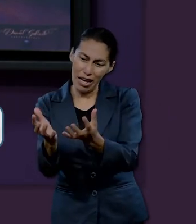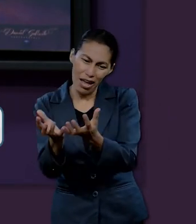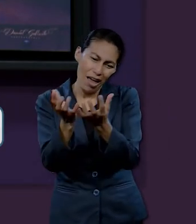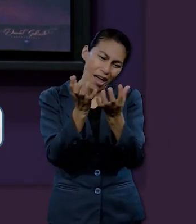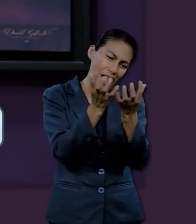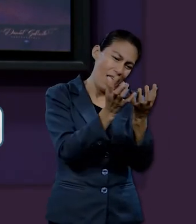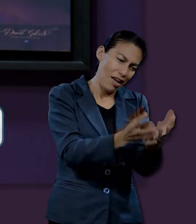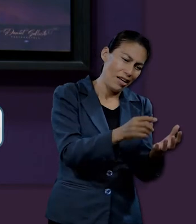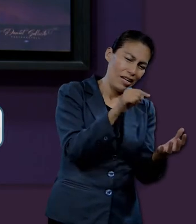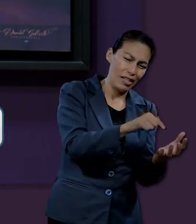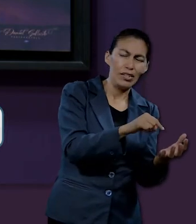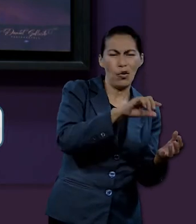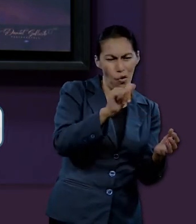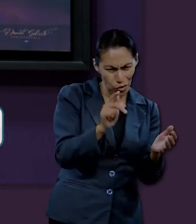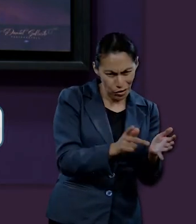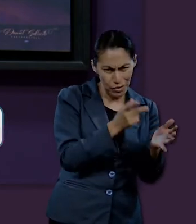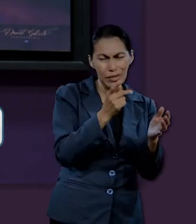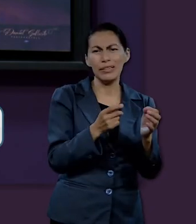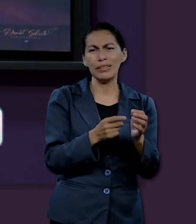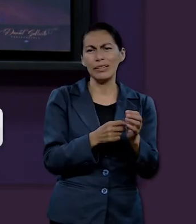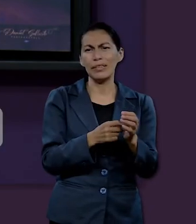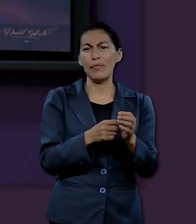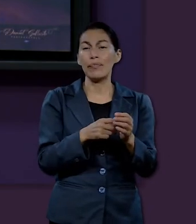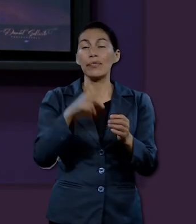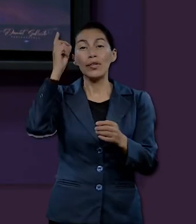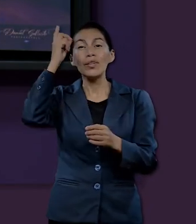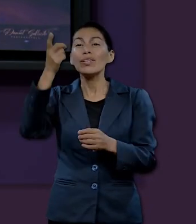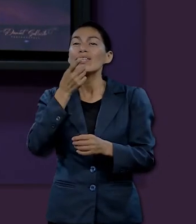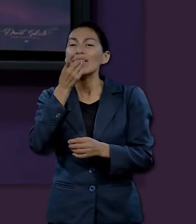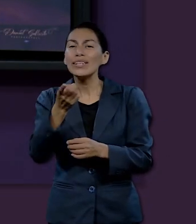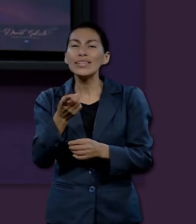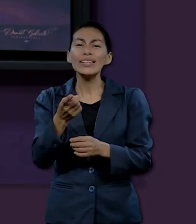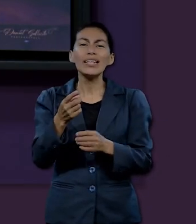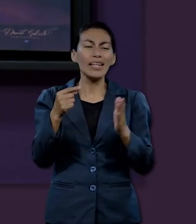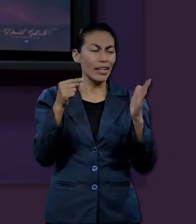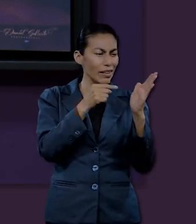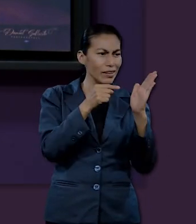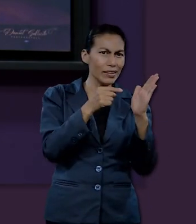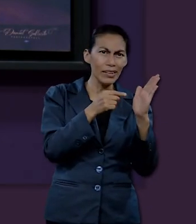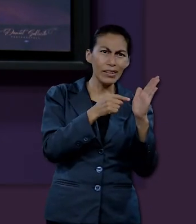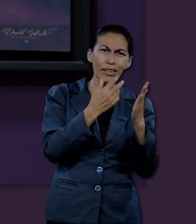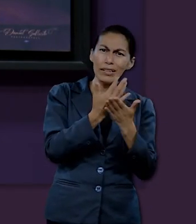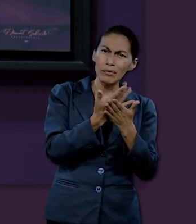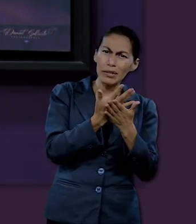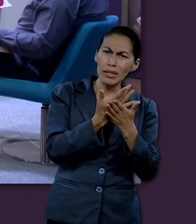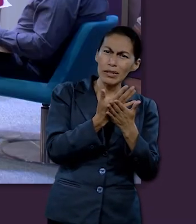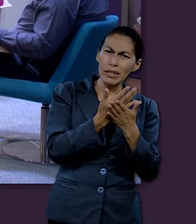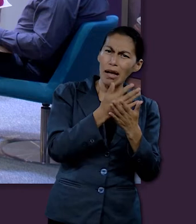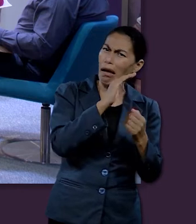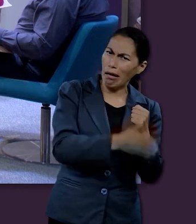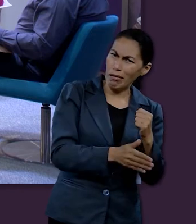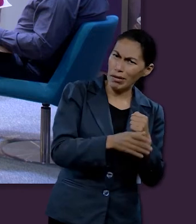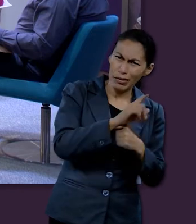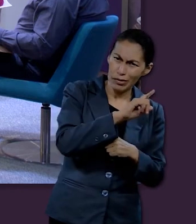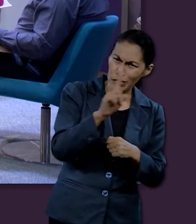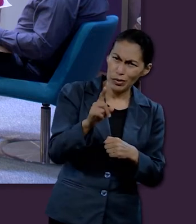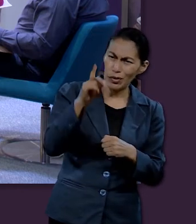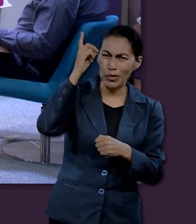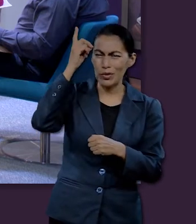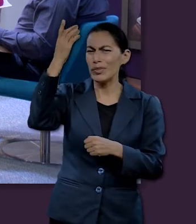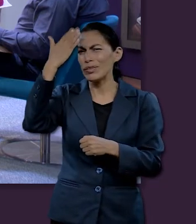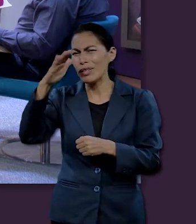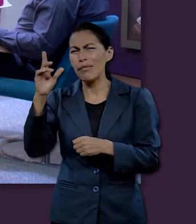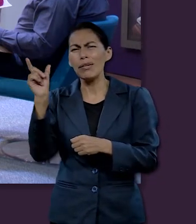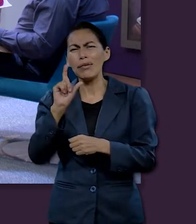a mi promesa en favor de ustedes y los haré volver a este lugar. En estos versículos, Dios nos dice que no perdamos las esperanzas